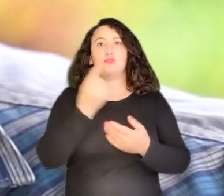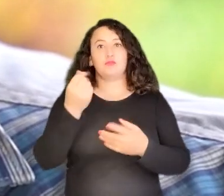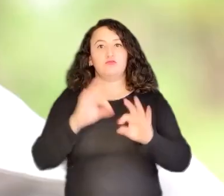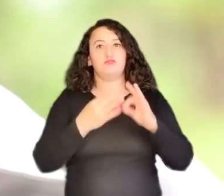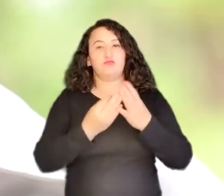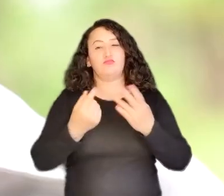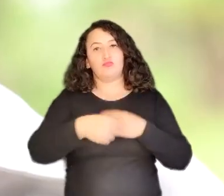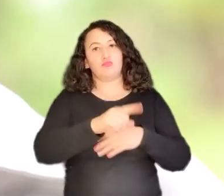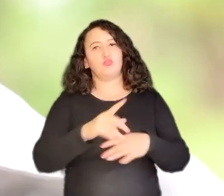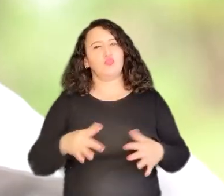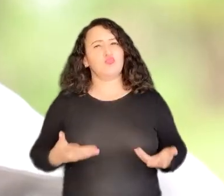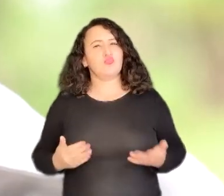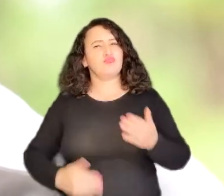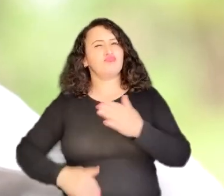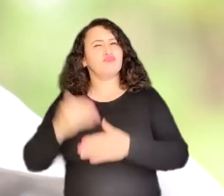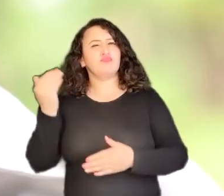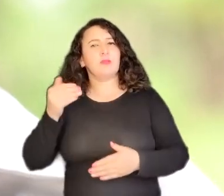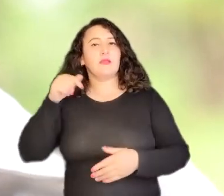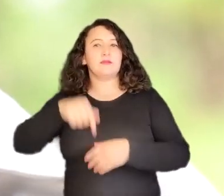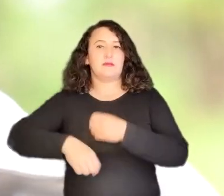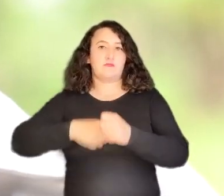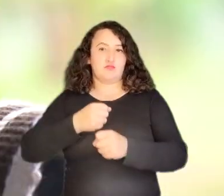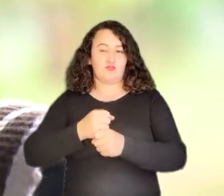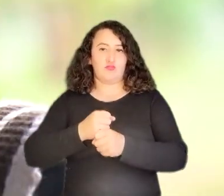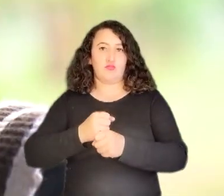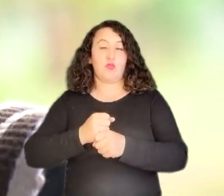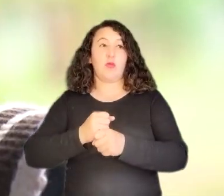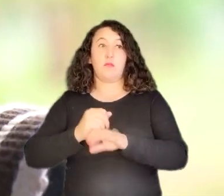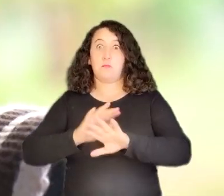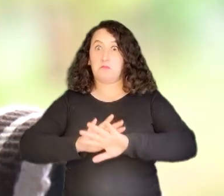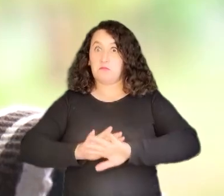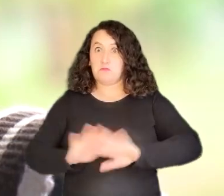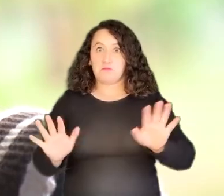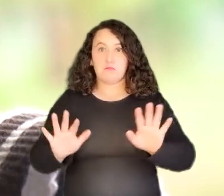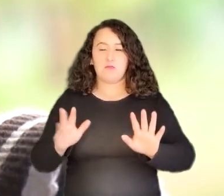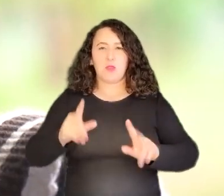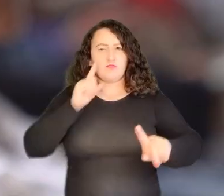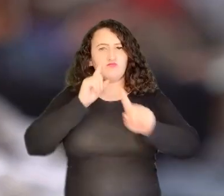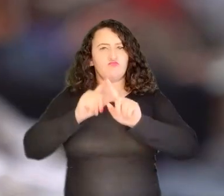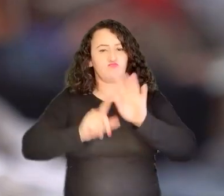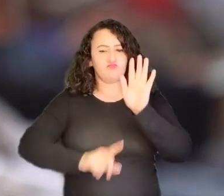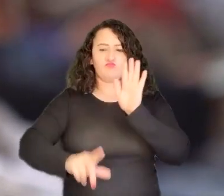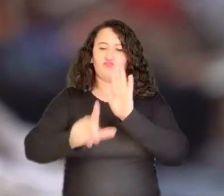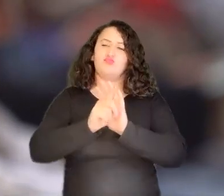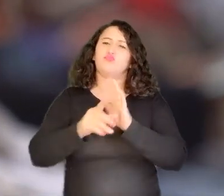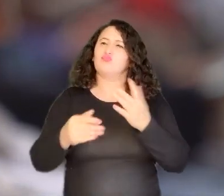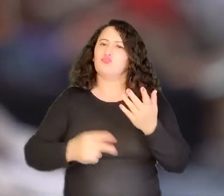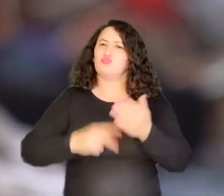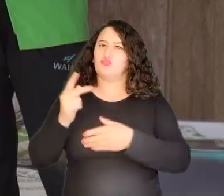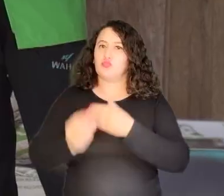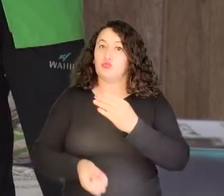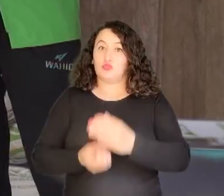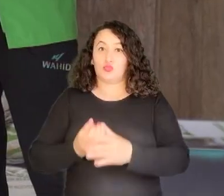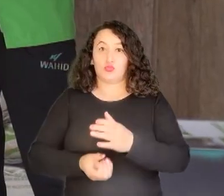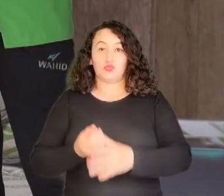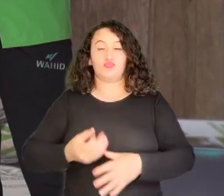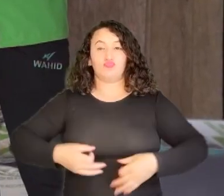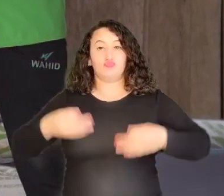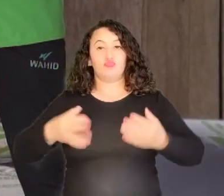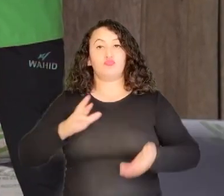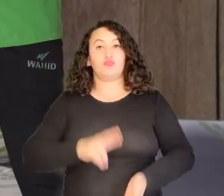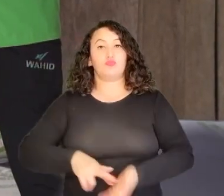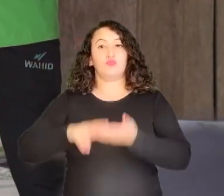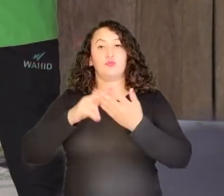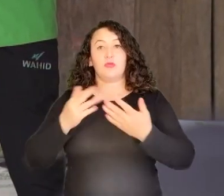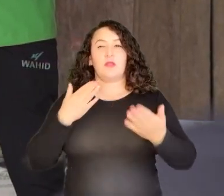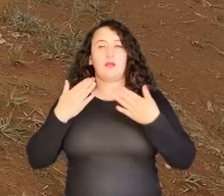familias, surgió a comienzos de este año luego de haber decidido apostarle a la legalidad a través de proyectos productivos que reivindicaran el valor